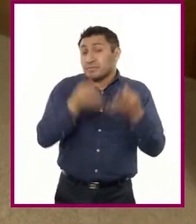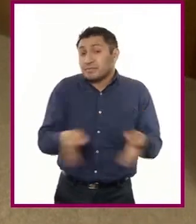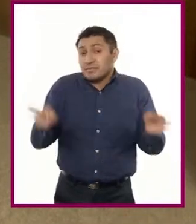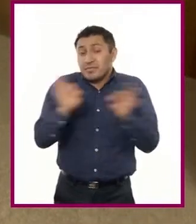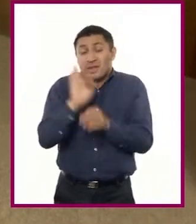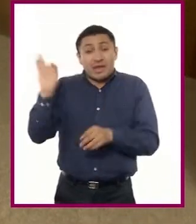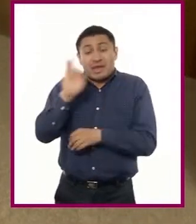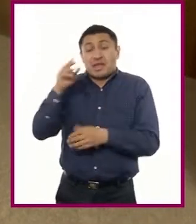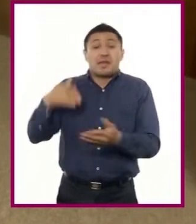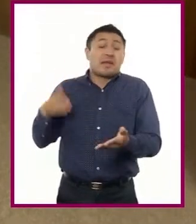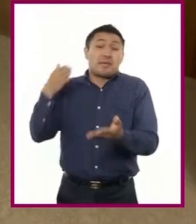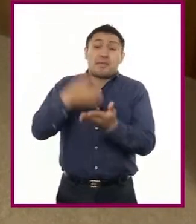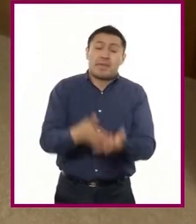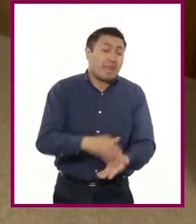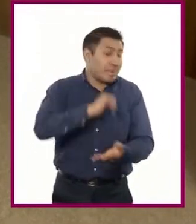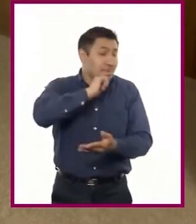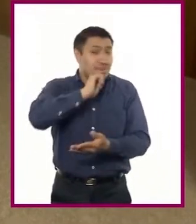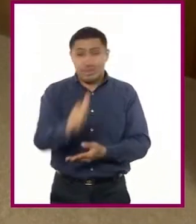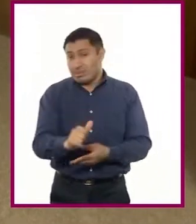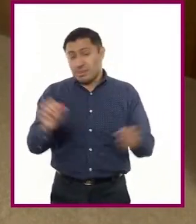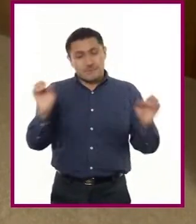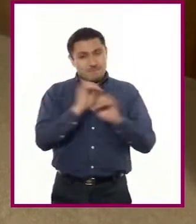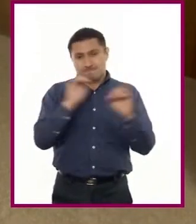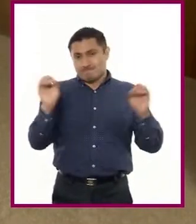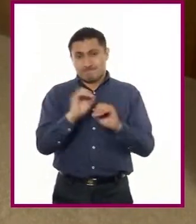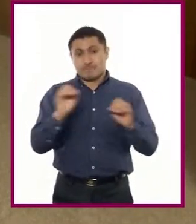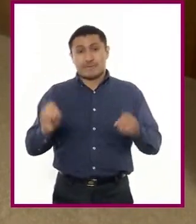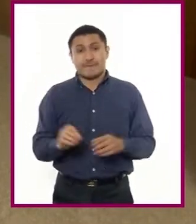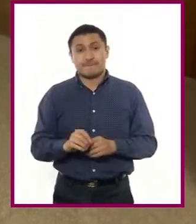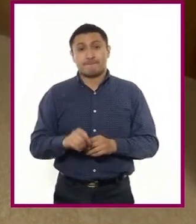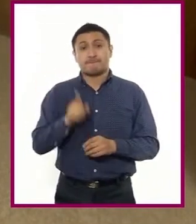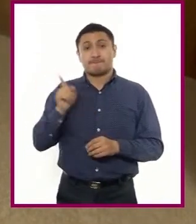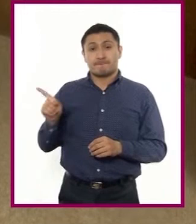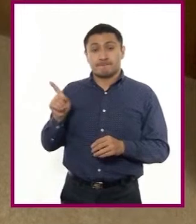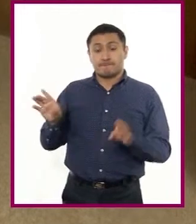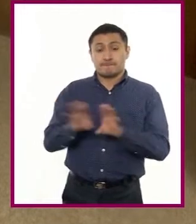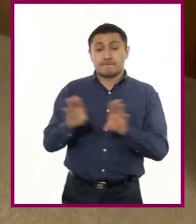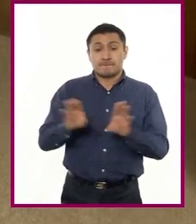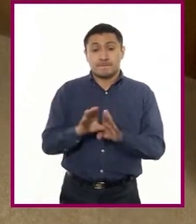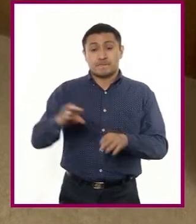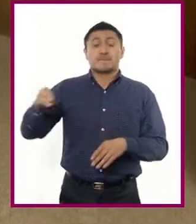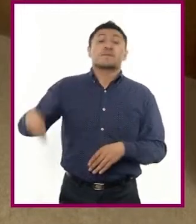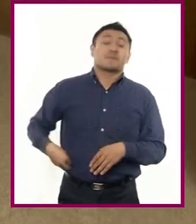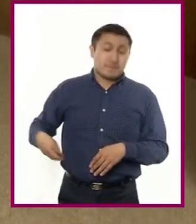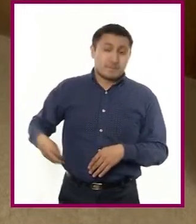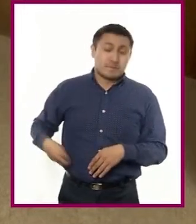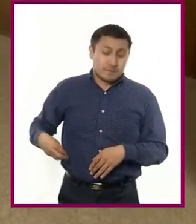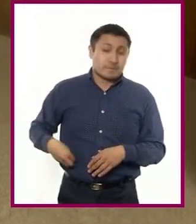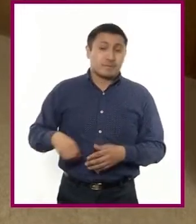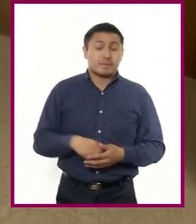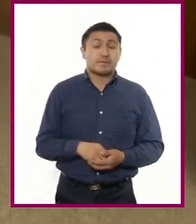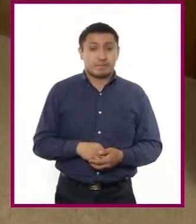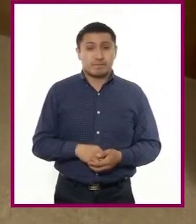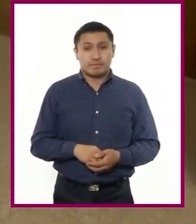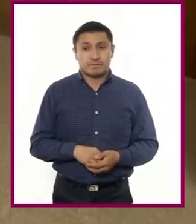no se presente el servidor público a la audiencia, se le declara confeso de los actos que se le imputan.